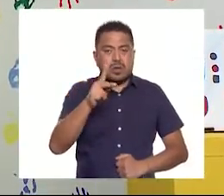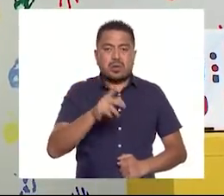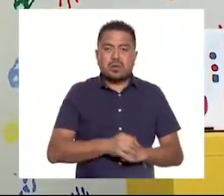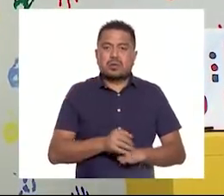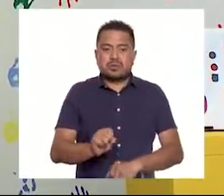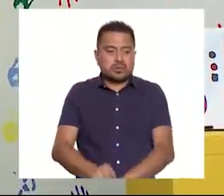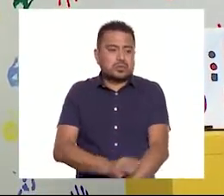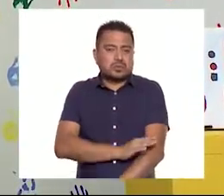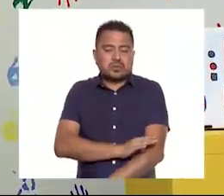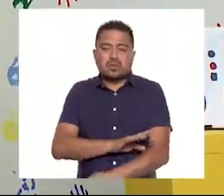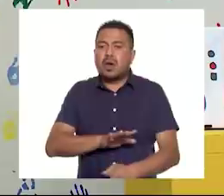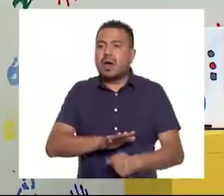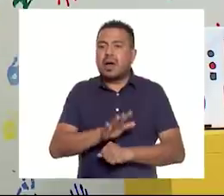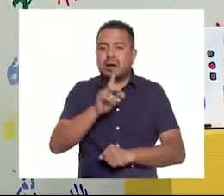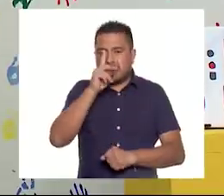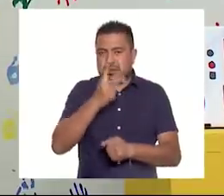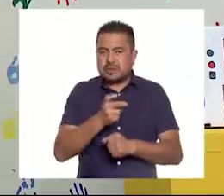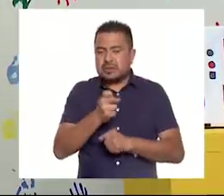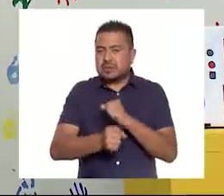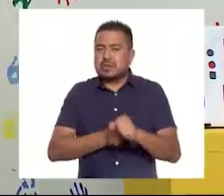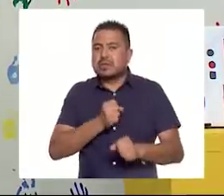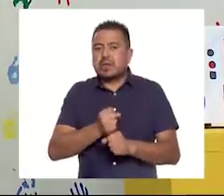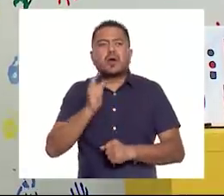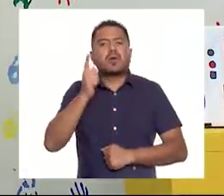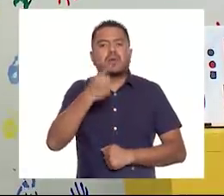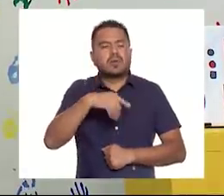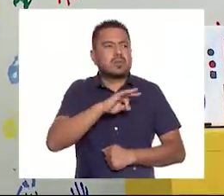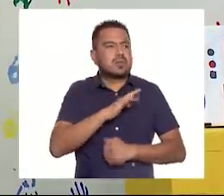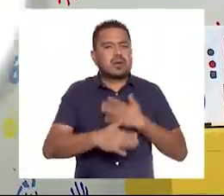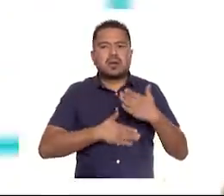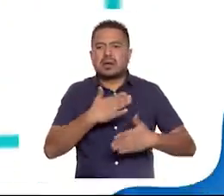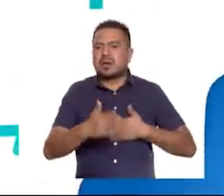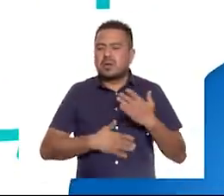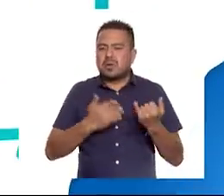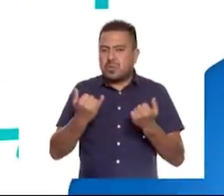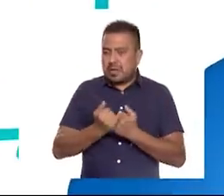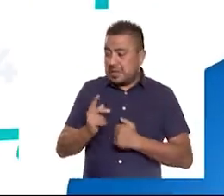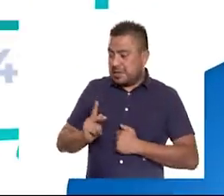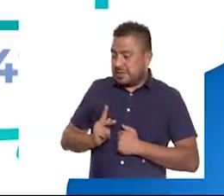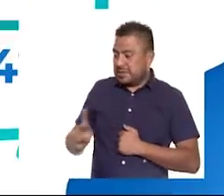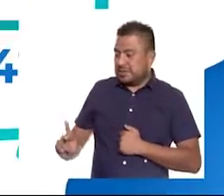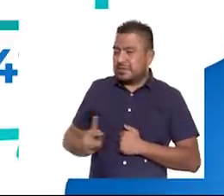Besos emocional para el segundo ciclo y espero que lo hayan disfrutado tanto como nosotros.